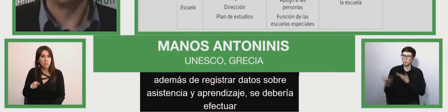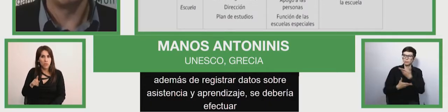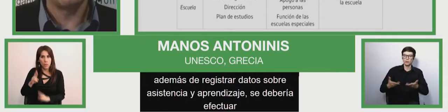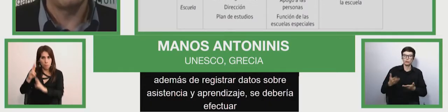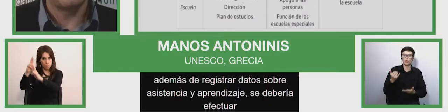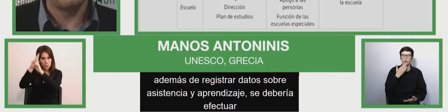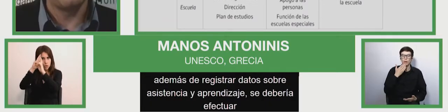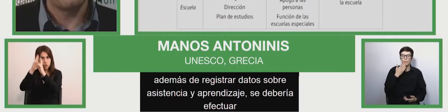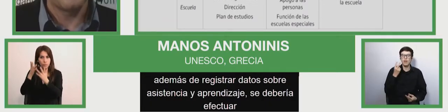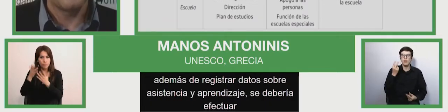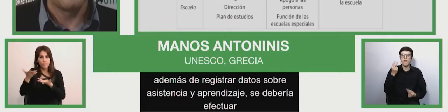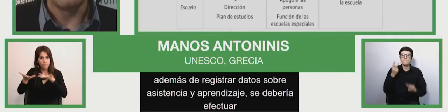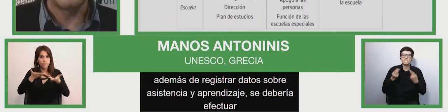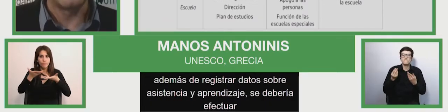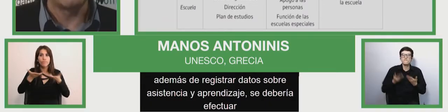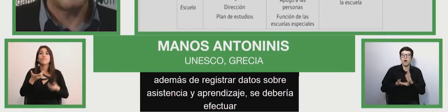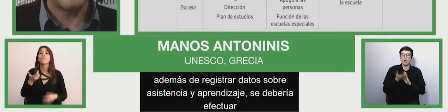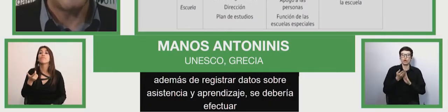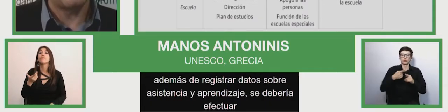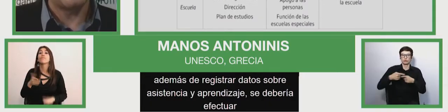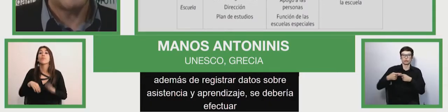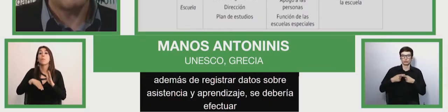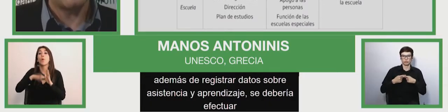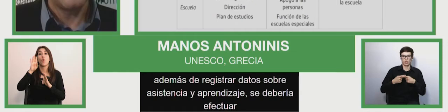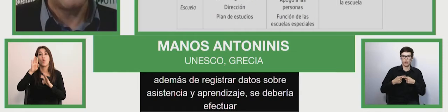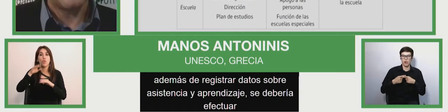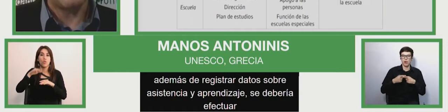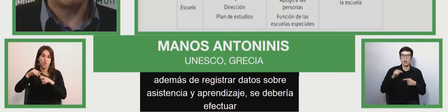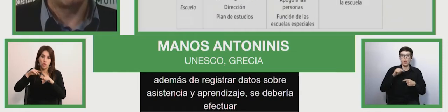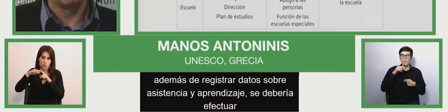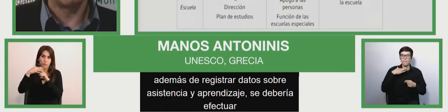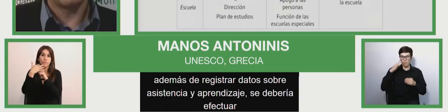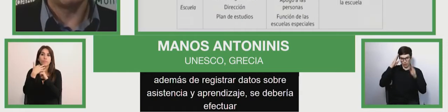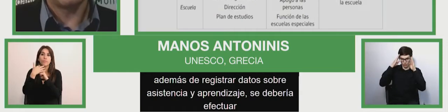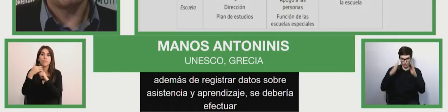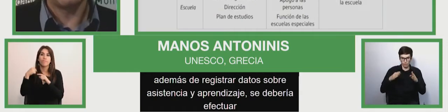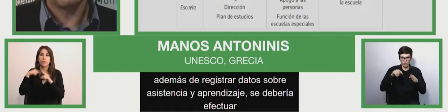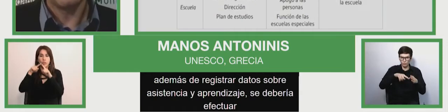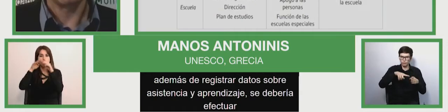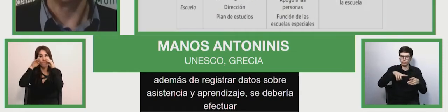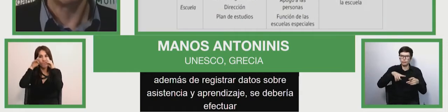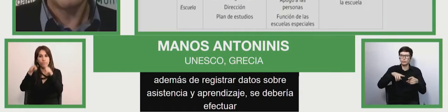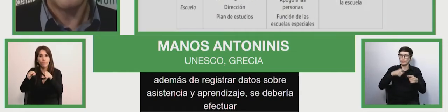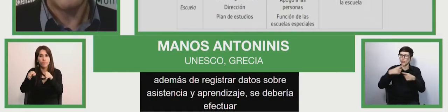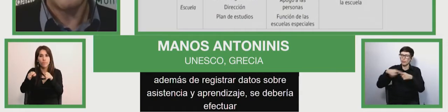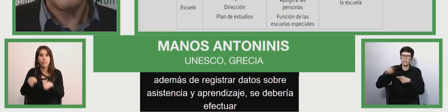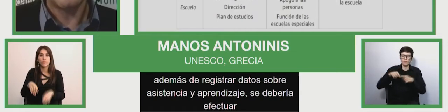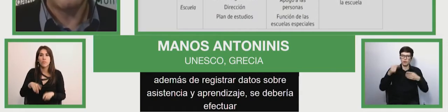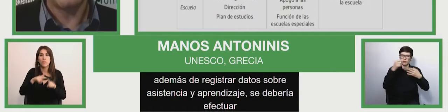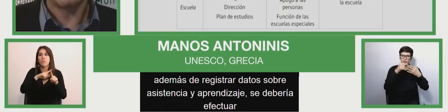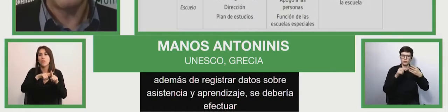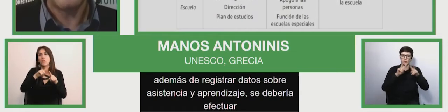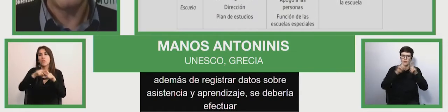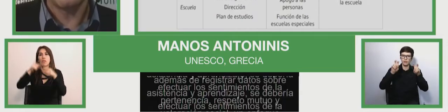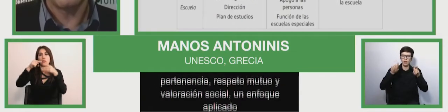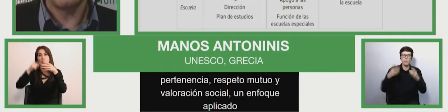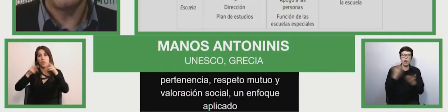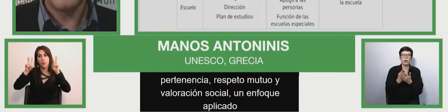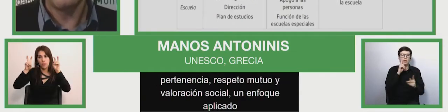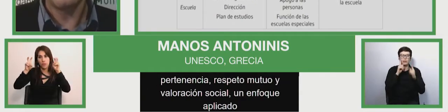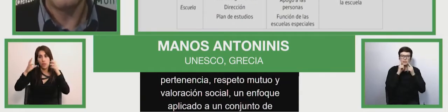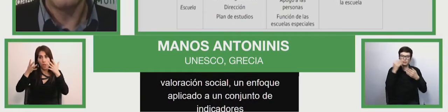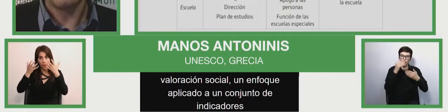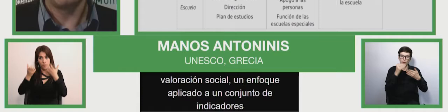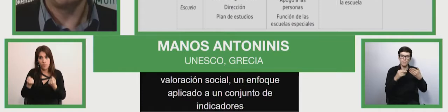valoración social. Un enfoque aplicado a un conjunto de indicadores conlleva el examen sistemático de los